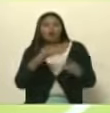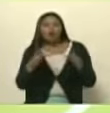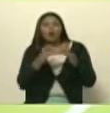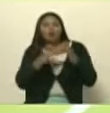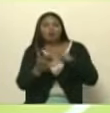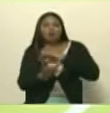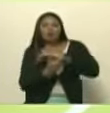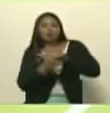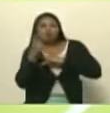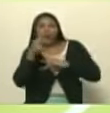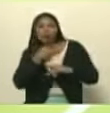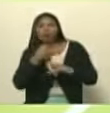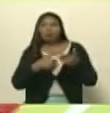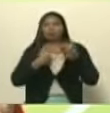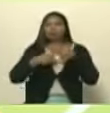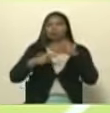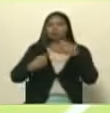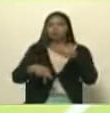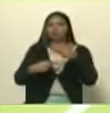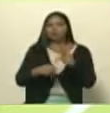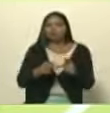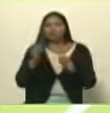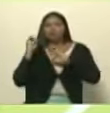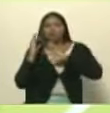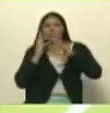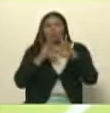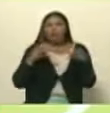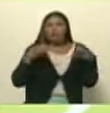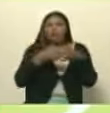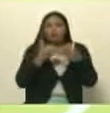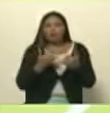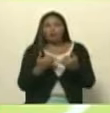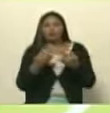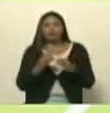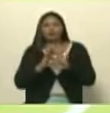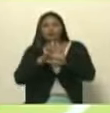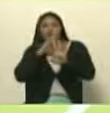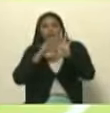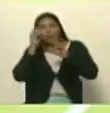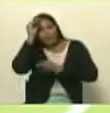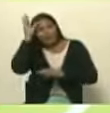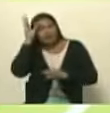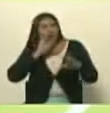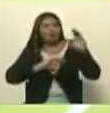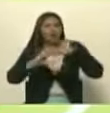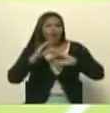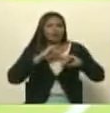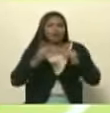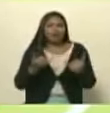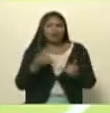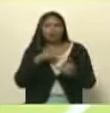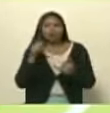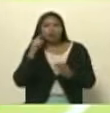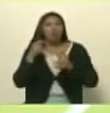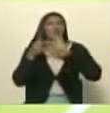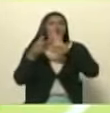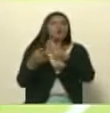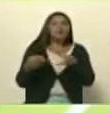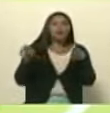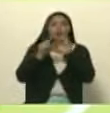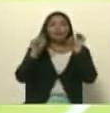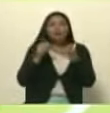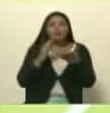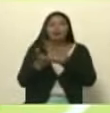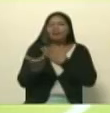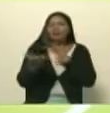y tenemos una camada de líderes, de lideresas con una gran capacidad comunicativa que muestra además cuál es